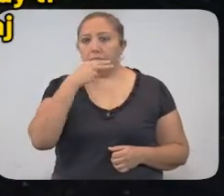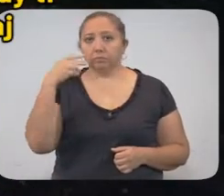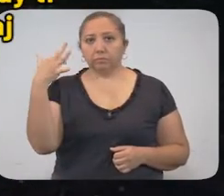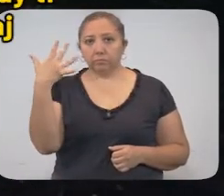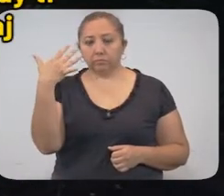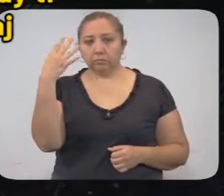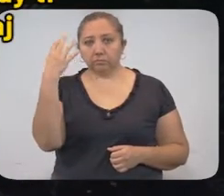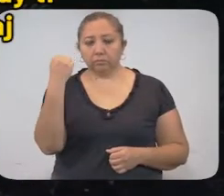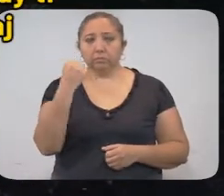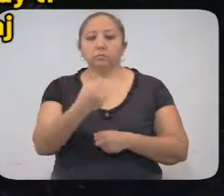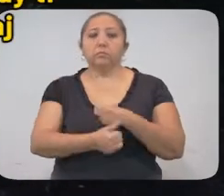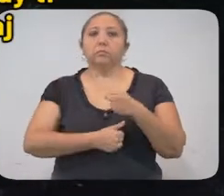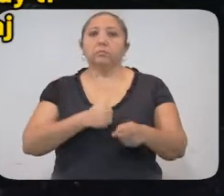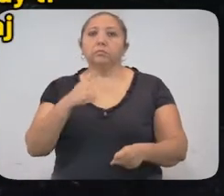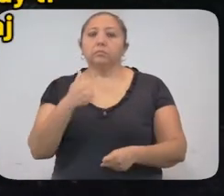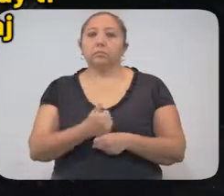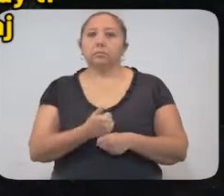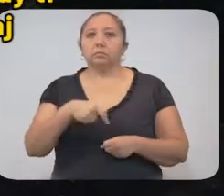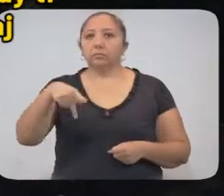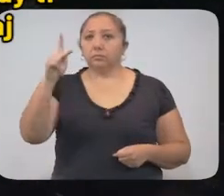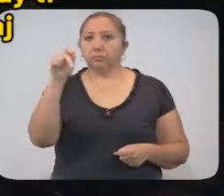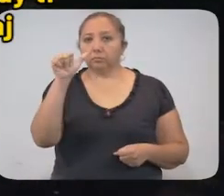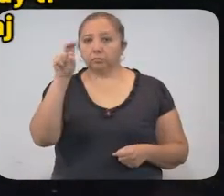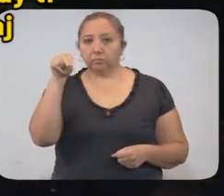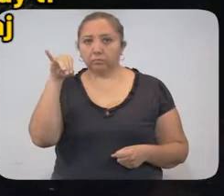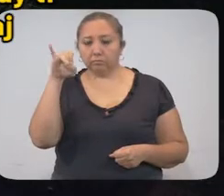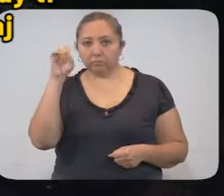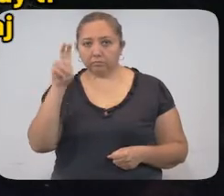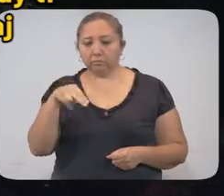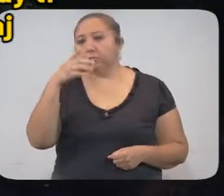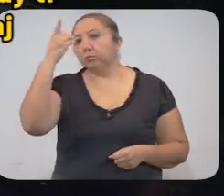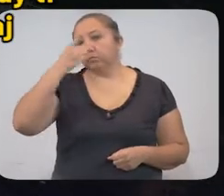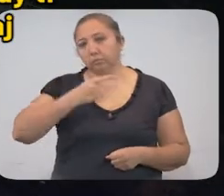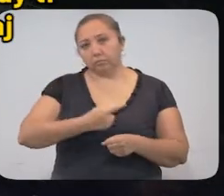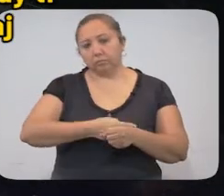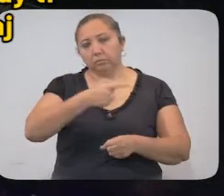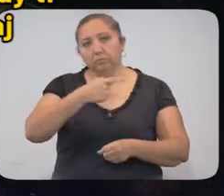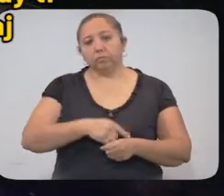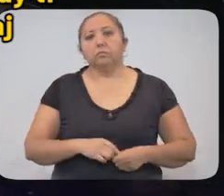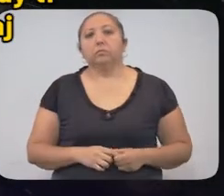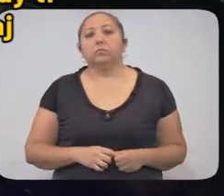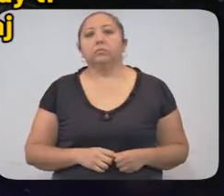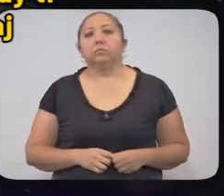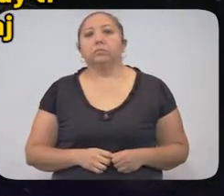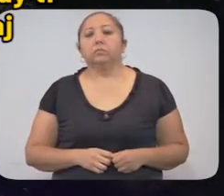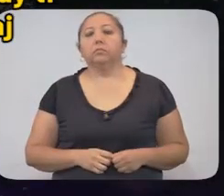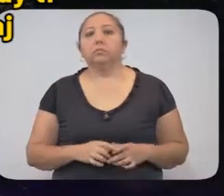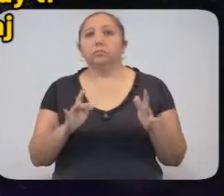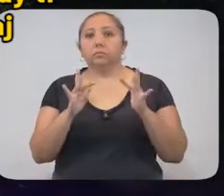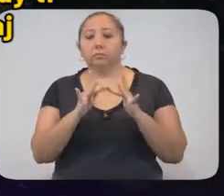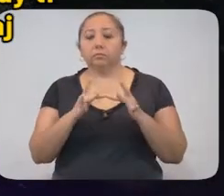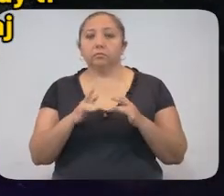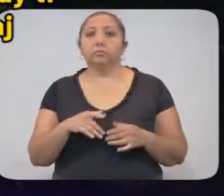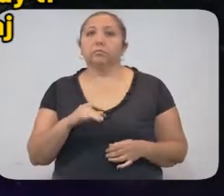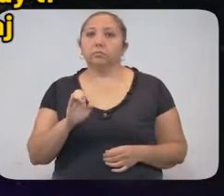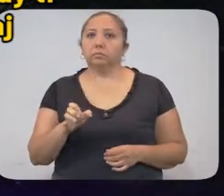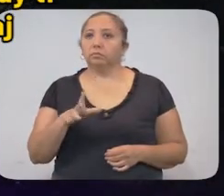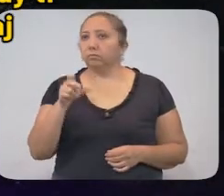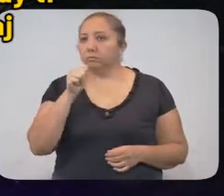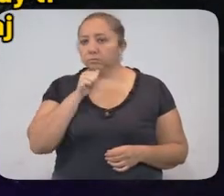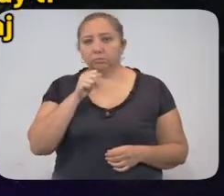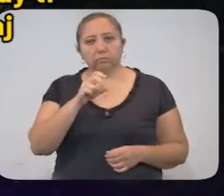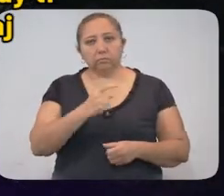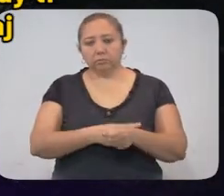59 años de edad, originario de canacín, con antecedentes de diabetes e hipertensión. Sus contactos al momento se reportan